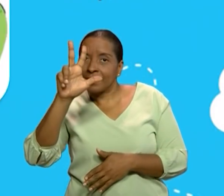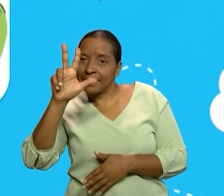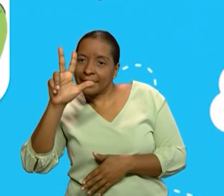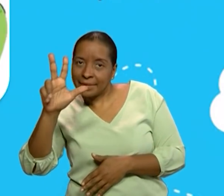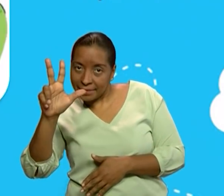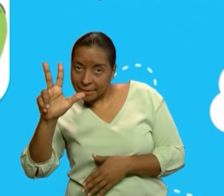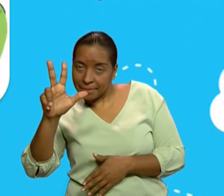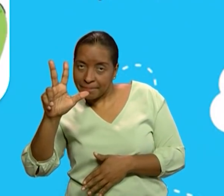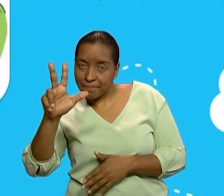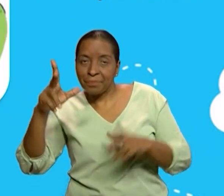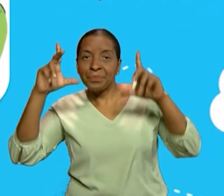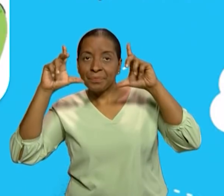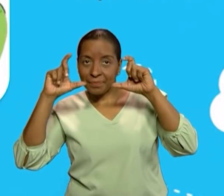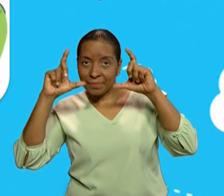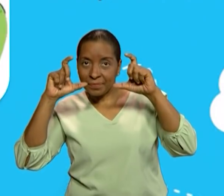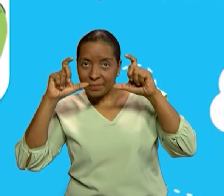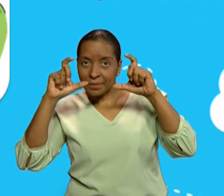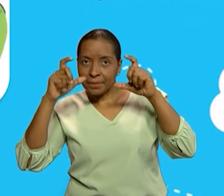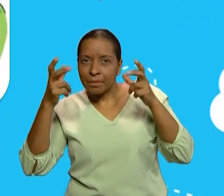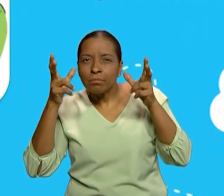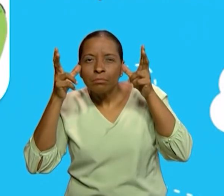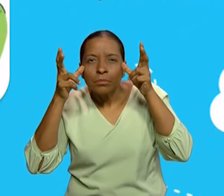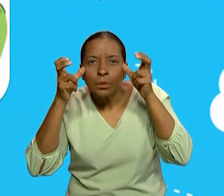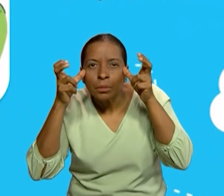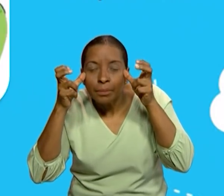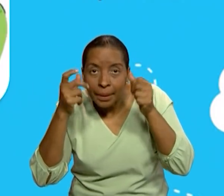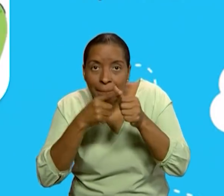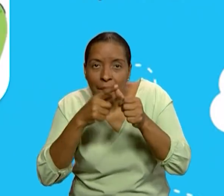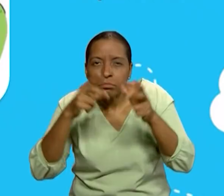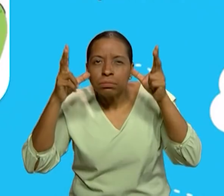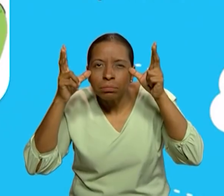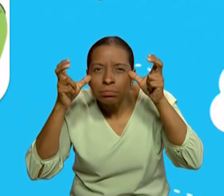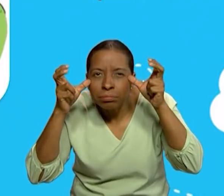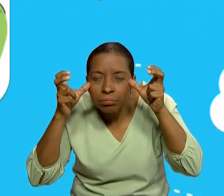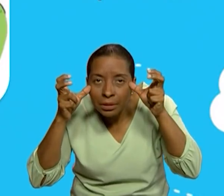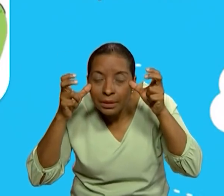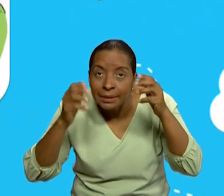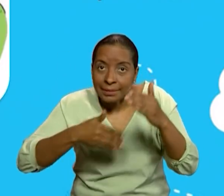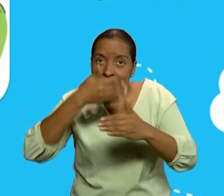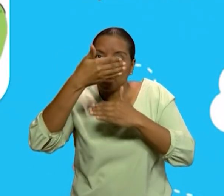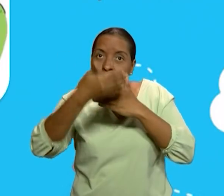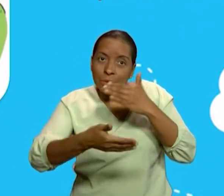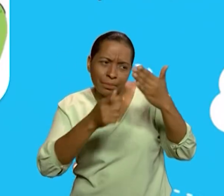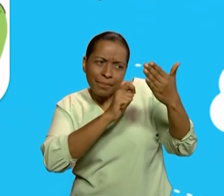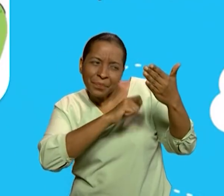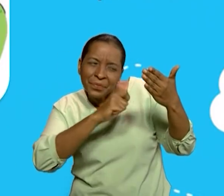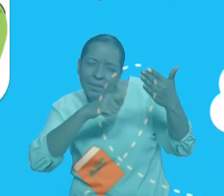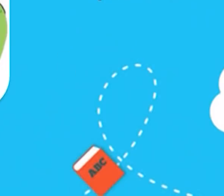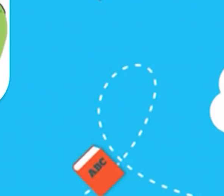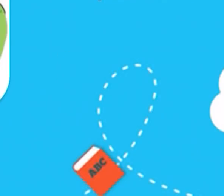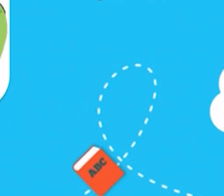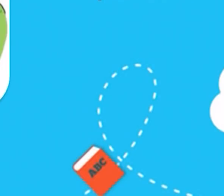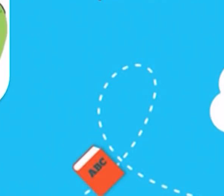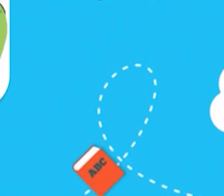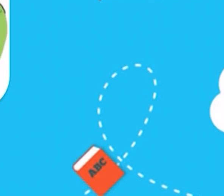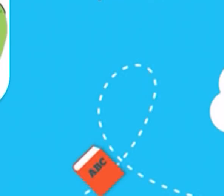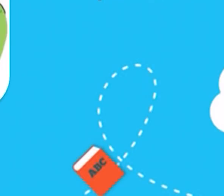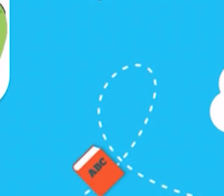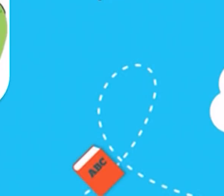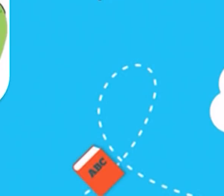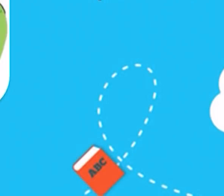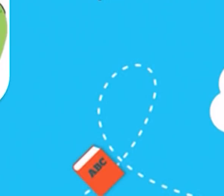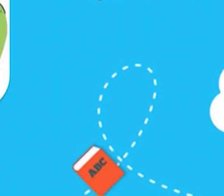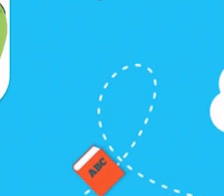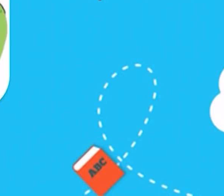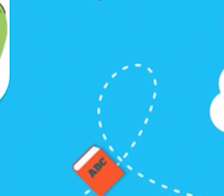pantalla. Vas a observar la imagen y vas a escribir cómo crees que el agua es útil a las